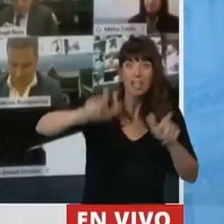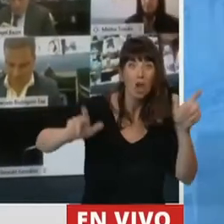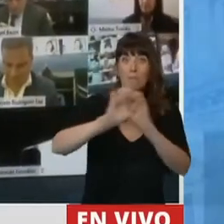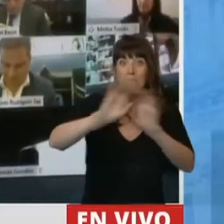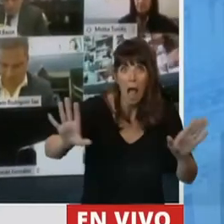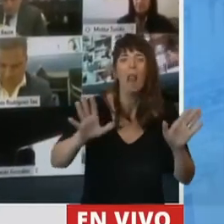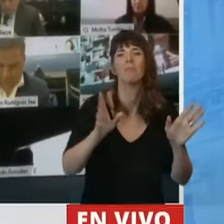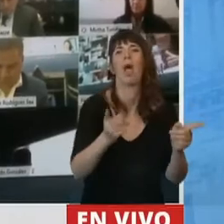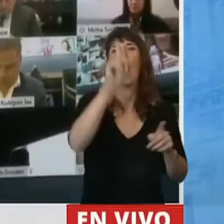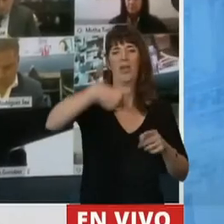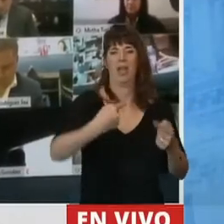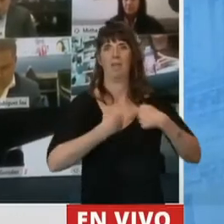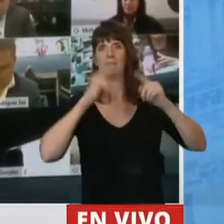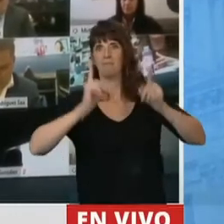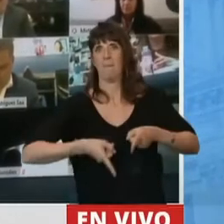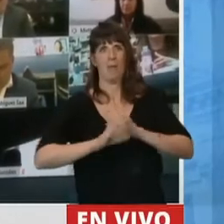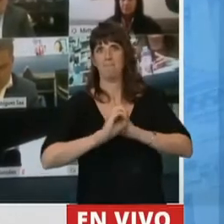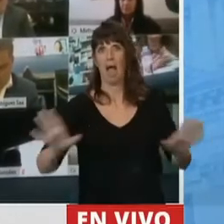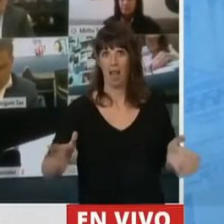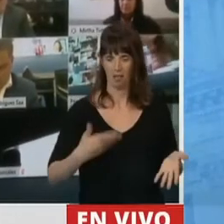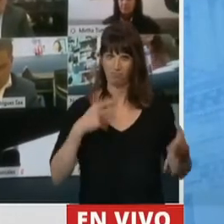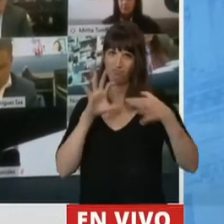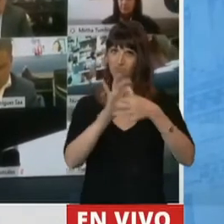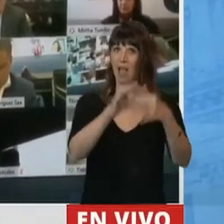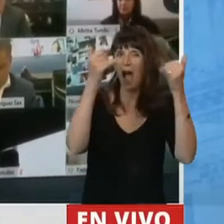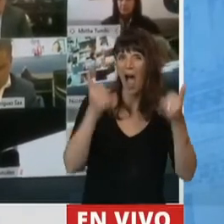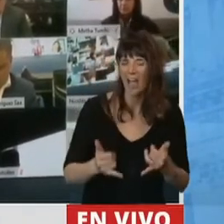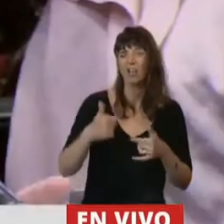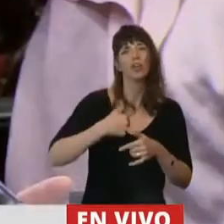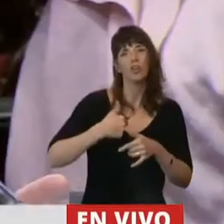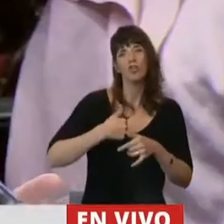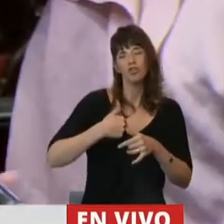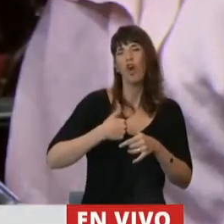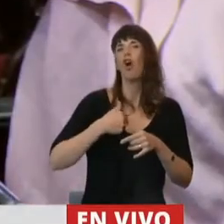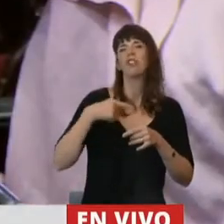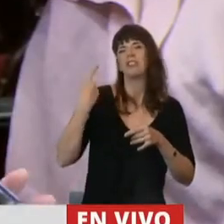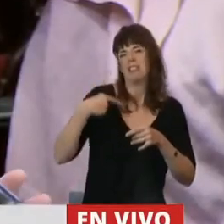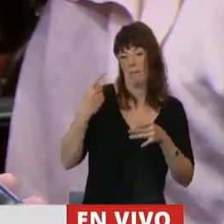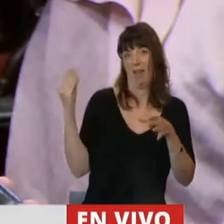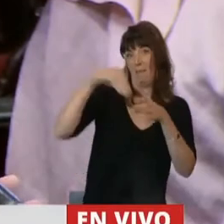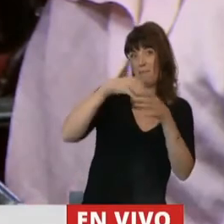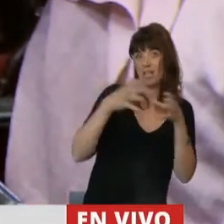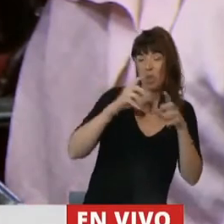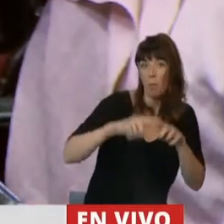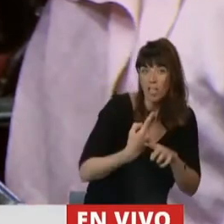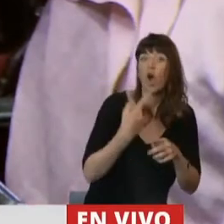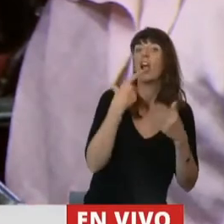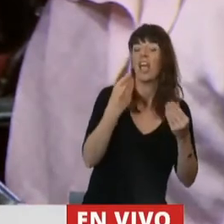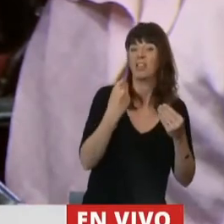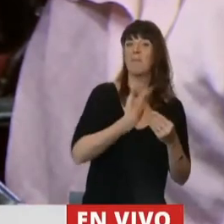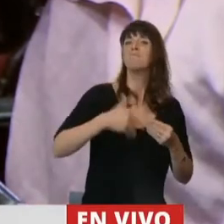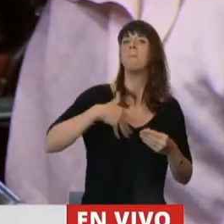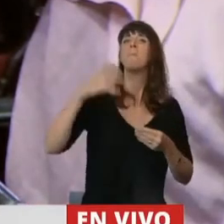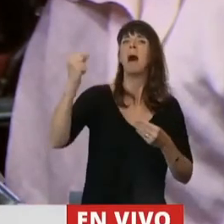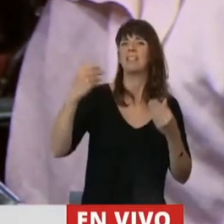sucediendo a mí. Yo formo parte de una fuerza política donde hace varios años ya nos dijeron la patria es el otro y partimos de esa convicción, con lo cual no es una